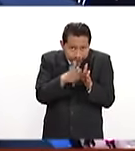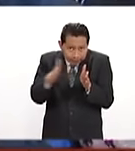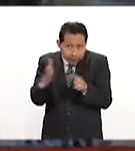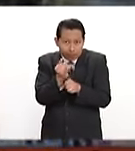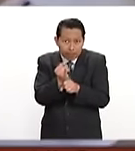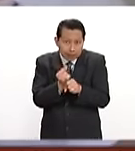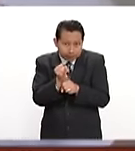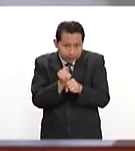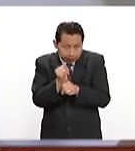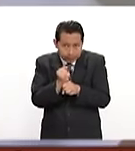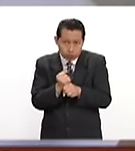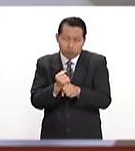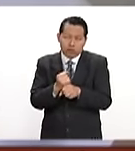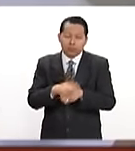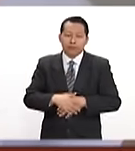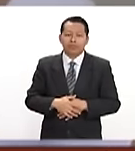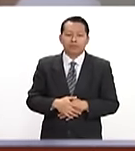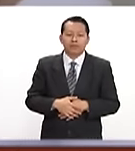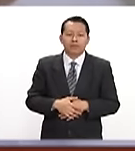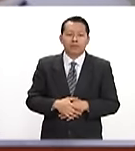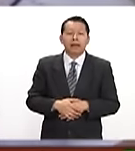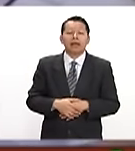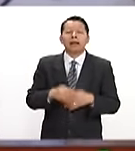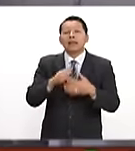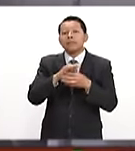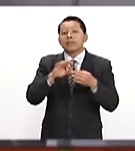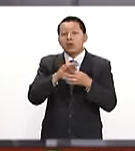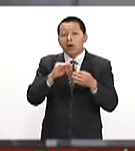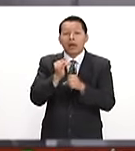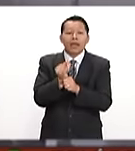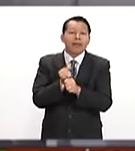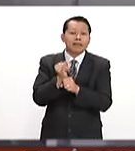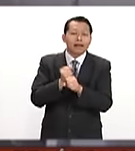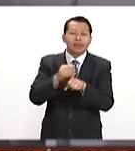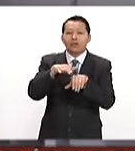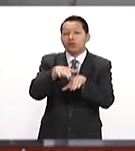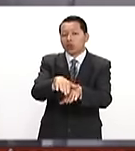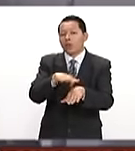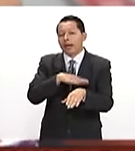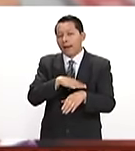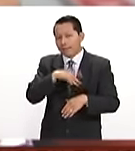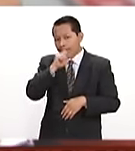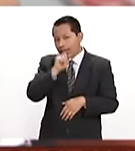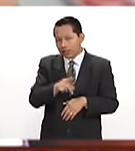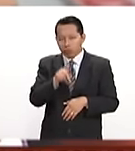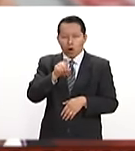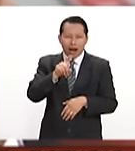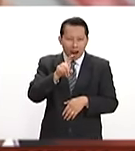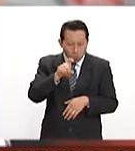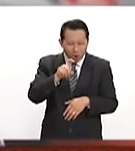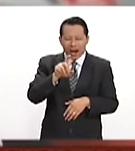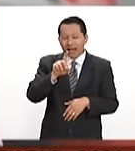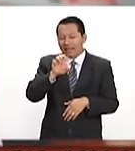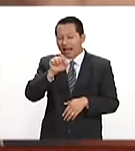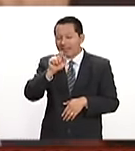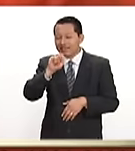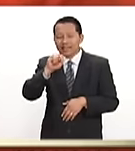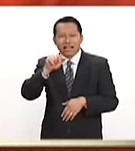de la investigación. Informó que sobre la investigación relacionada con la aplicación de agua destilada a niños con